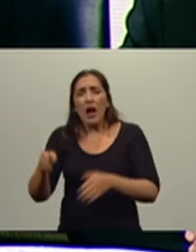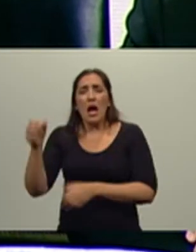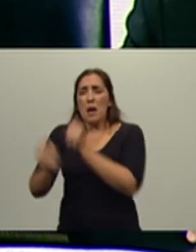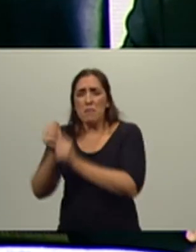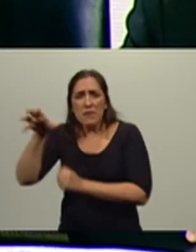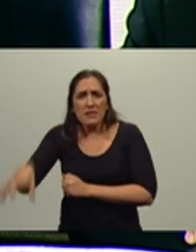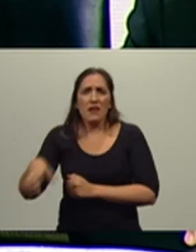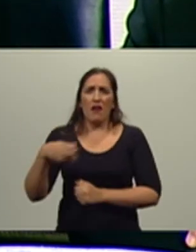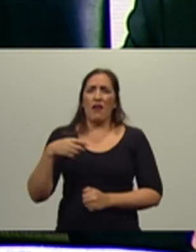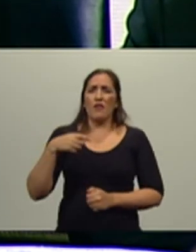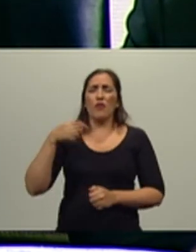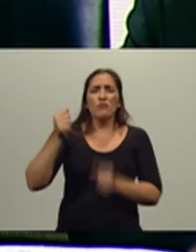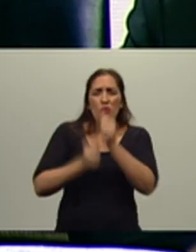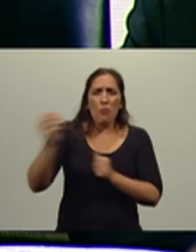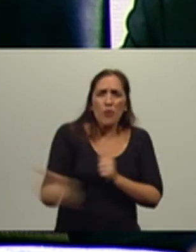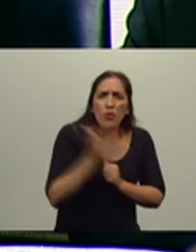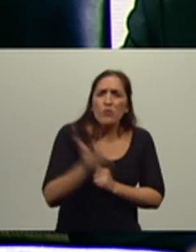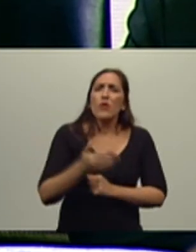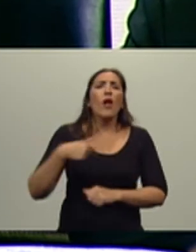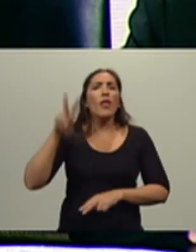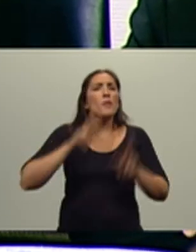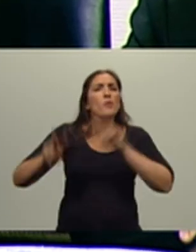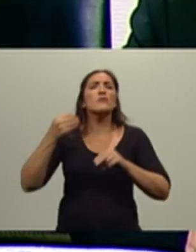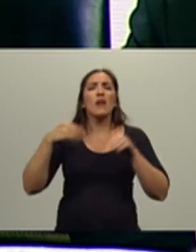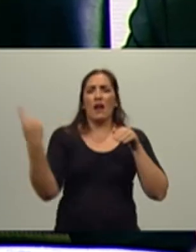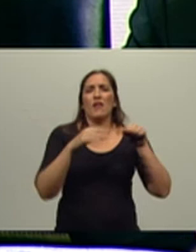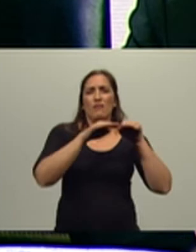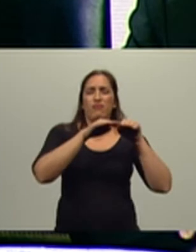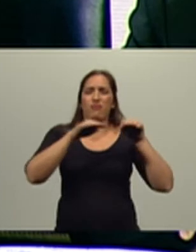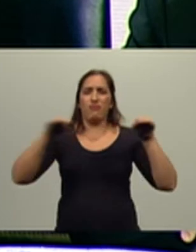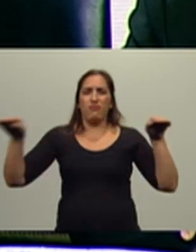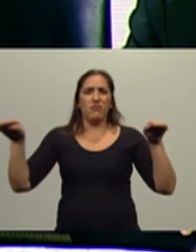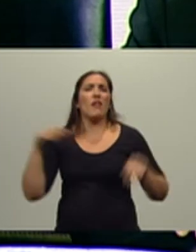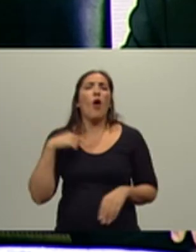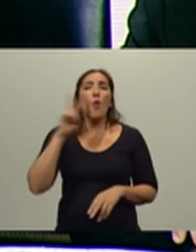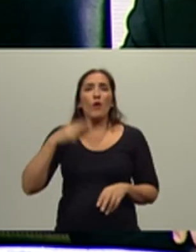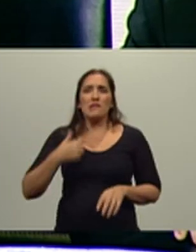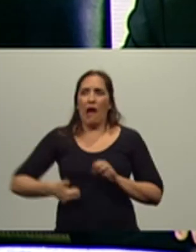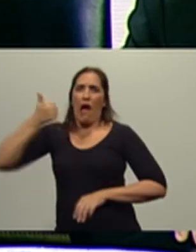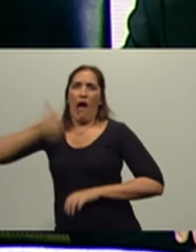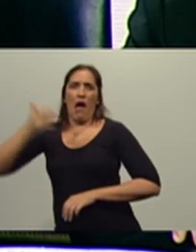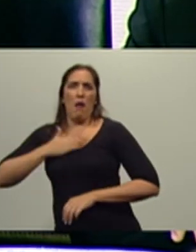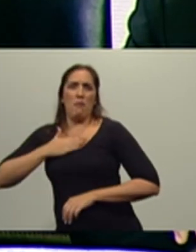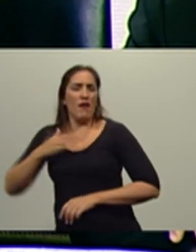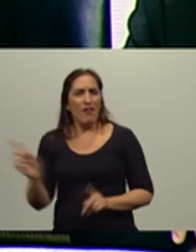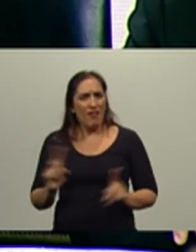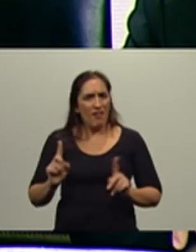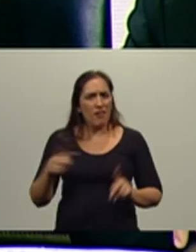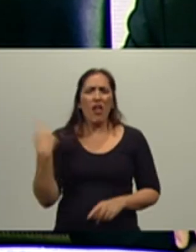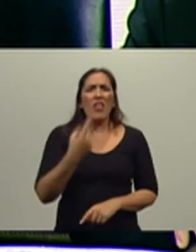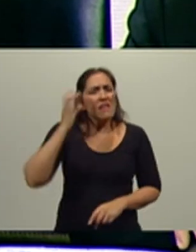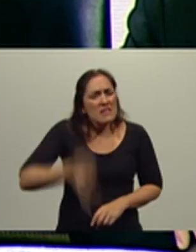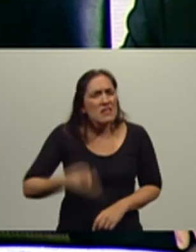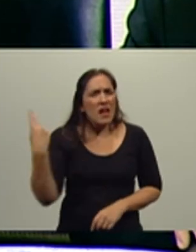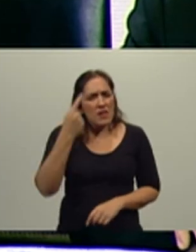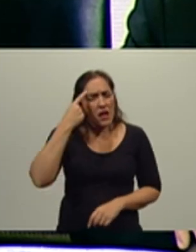es a dar previsibilidad, estabilidad, orientar, en no querer sacar ventajas y en saber que lo que tenemos que